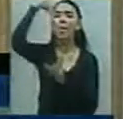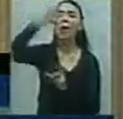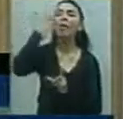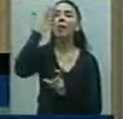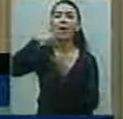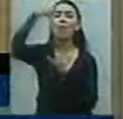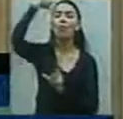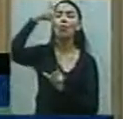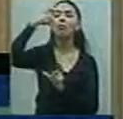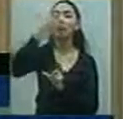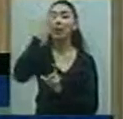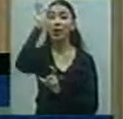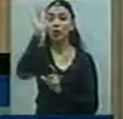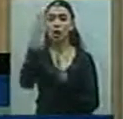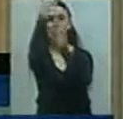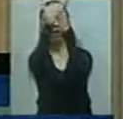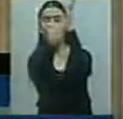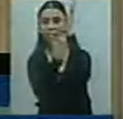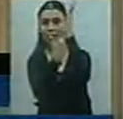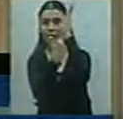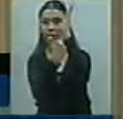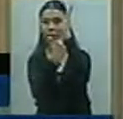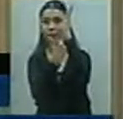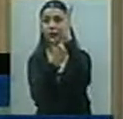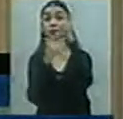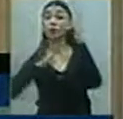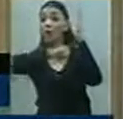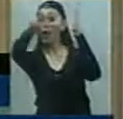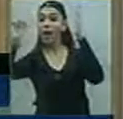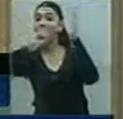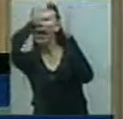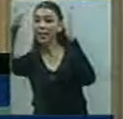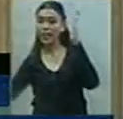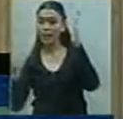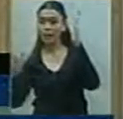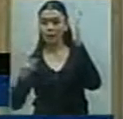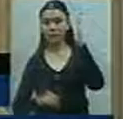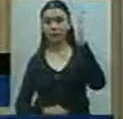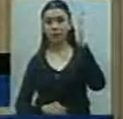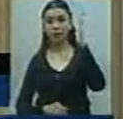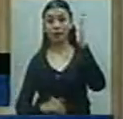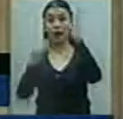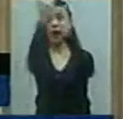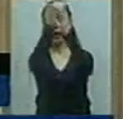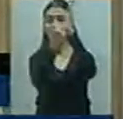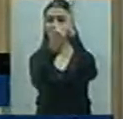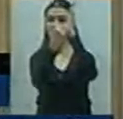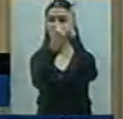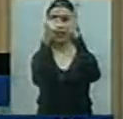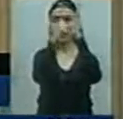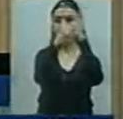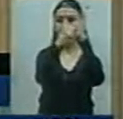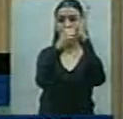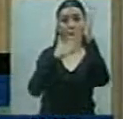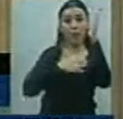a todos los televidentes, de que la lista opositora, ¿sí?